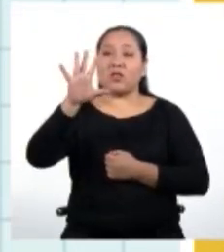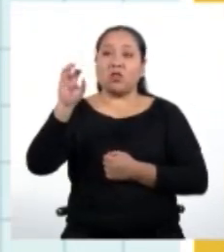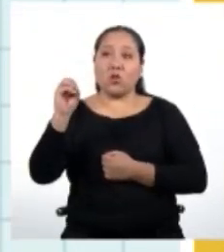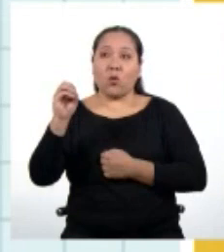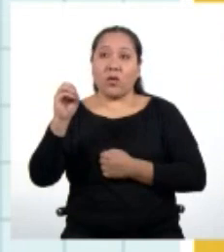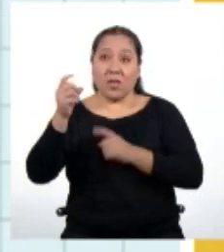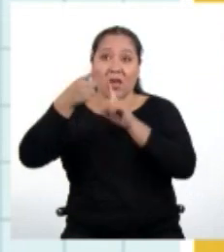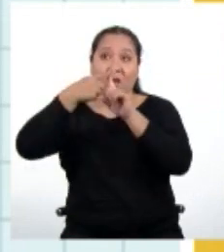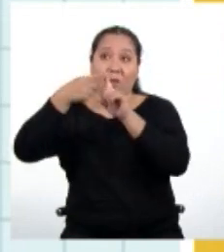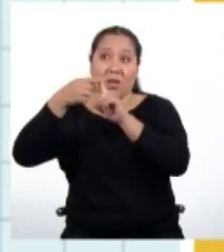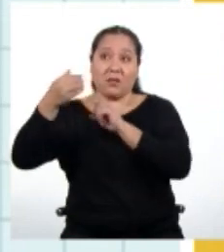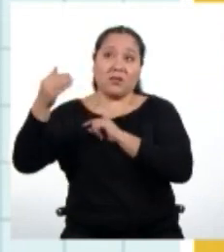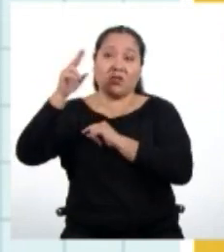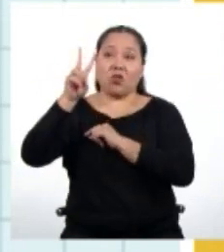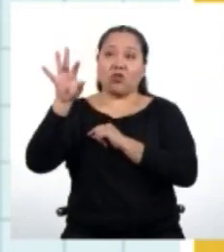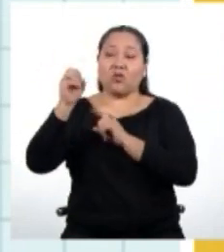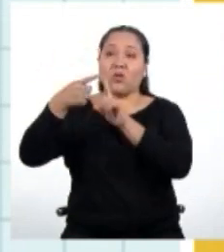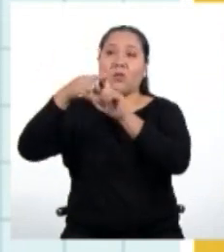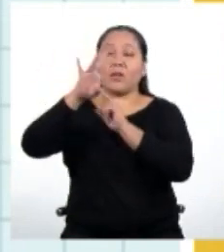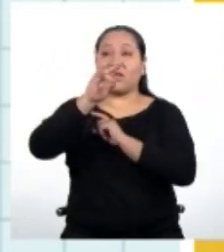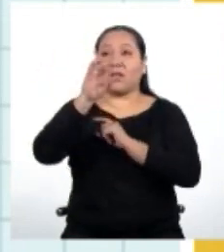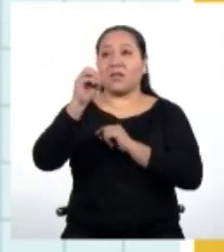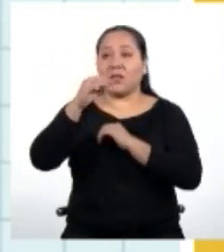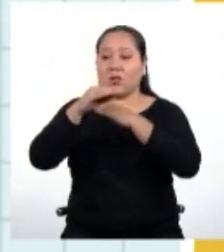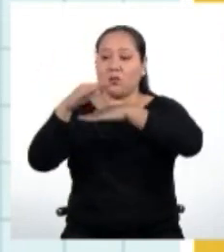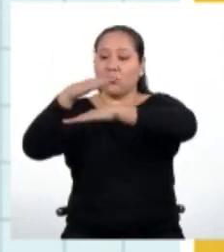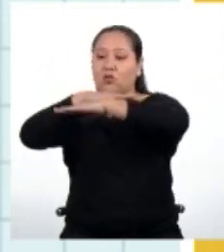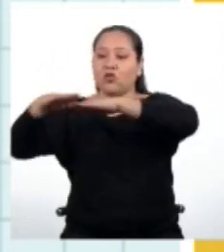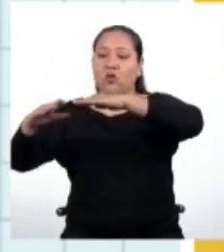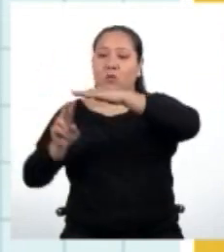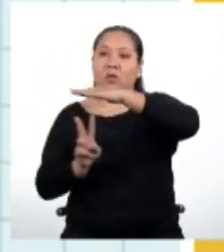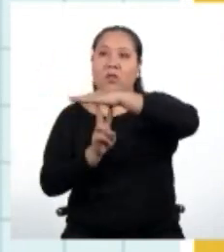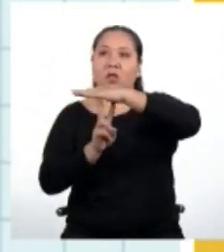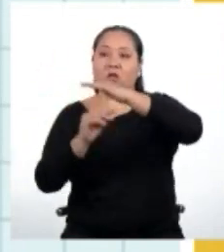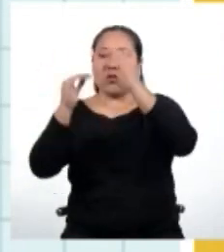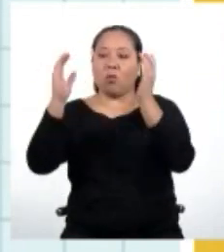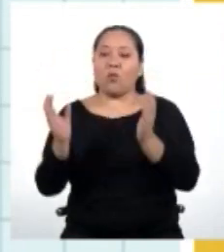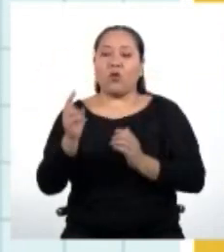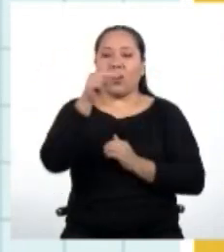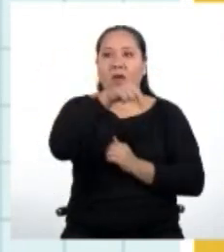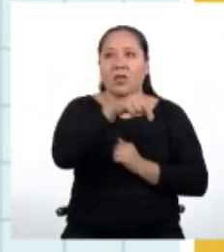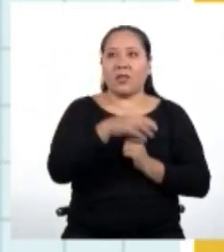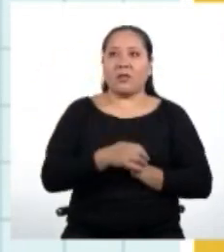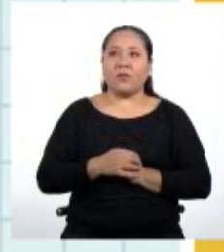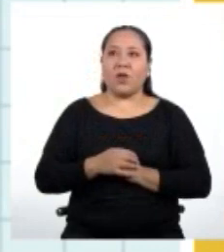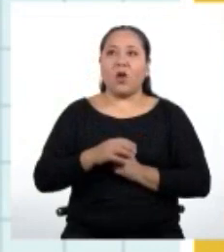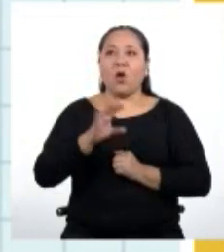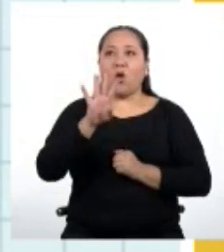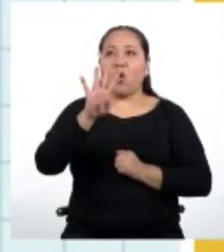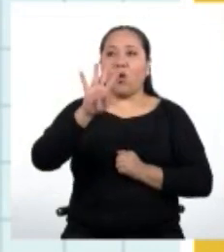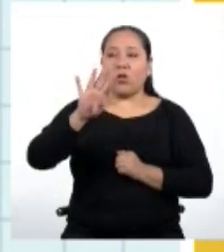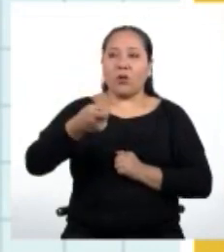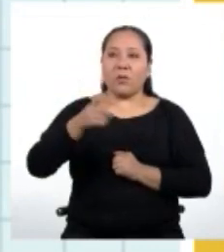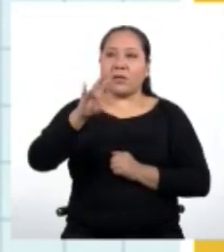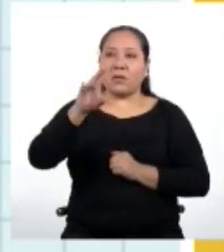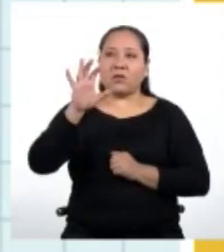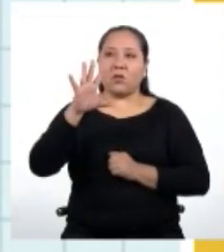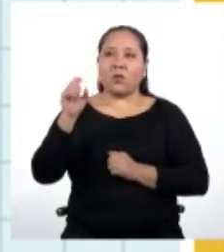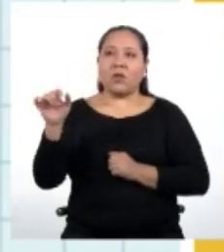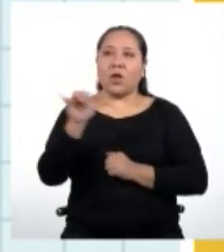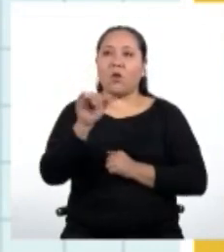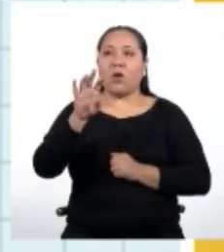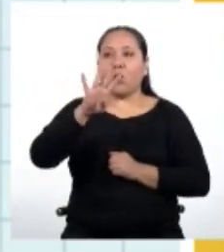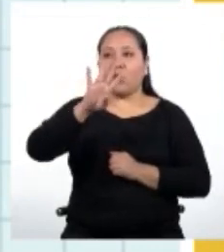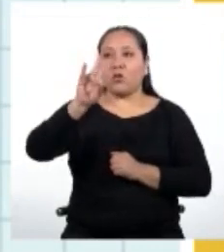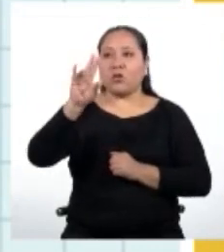que es la suma de 250 más 700. Todo entre 2 y multiplicado por N. 4.750 es igual a